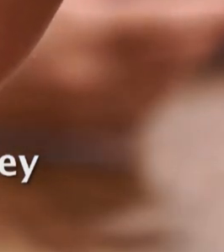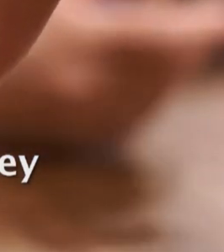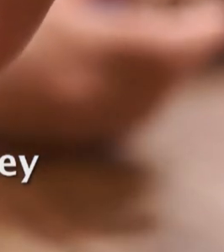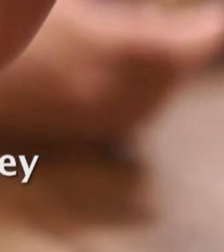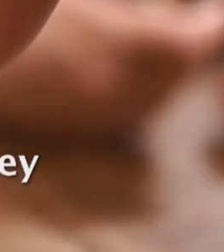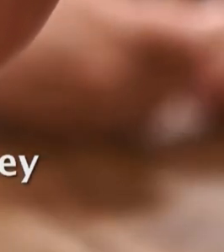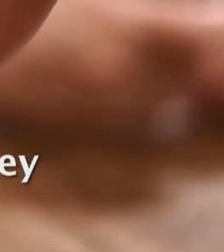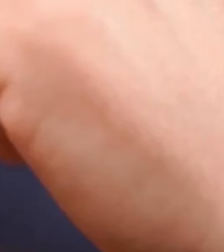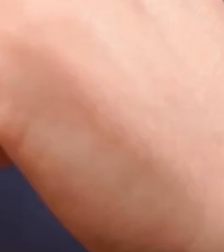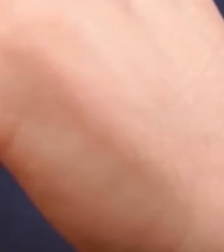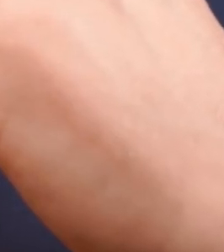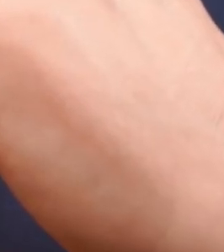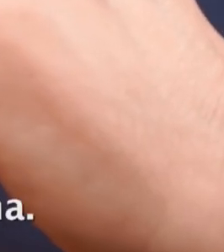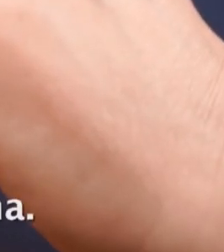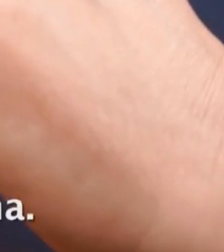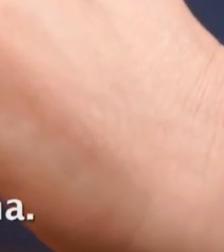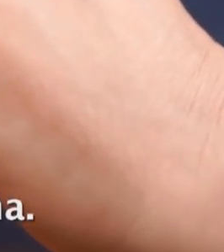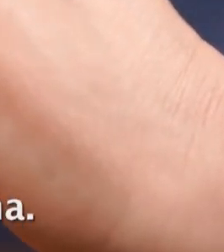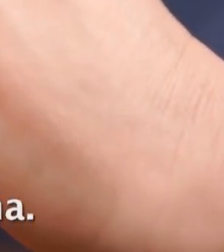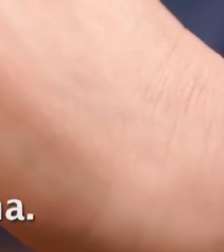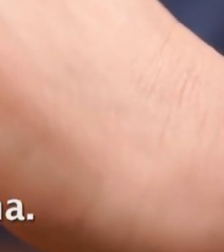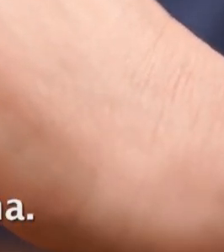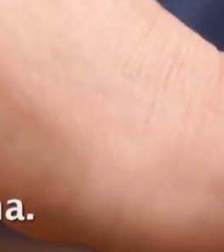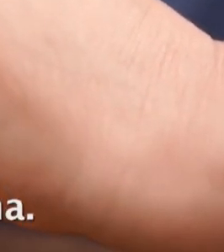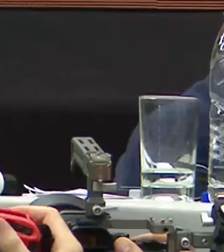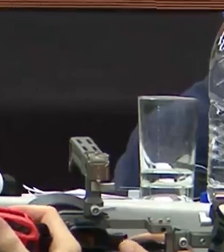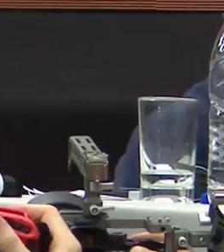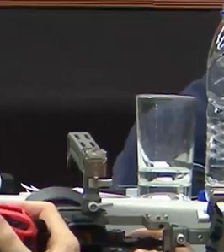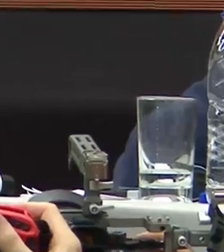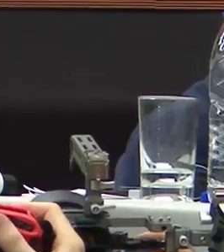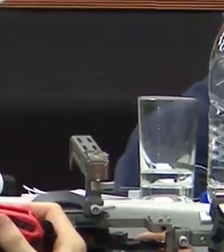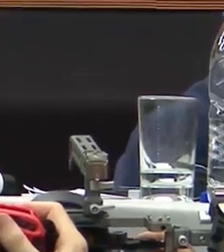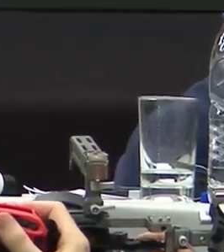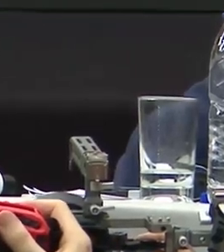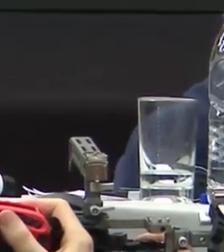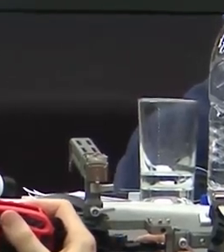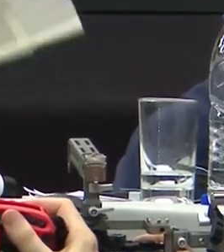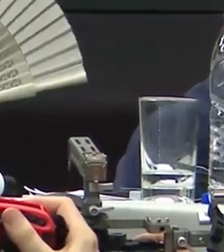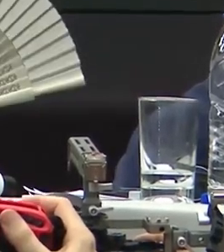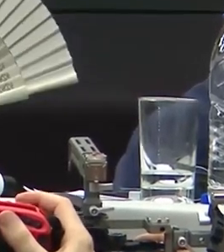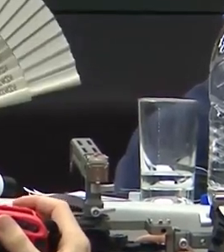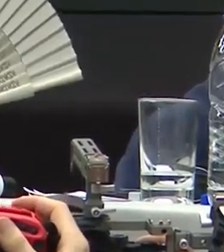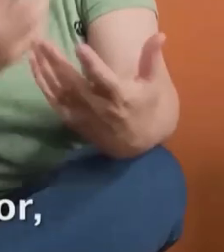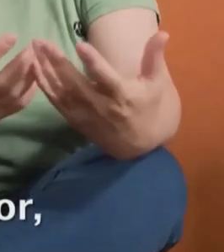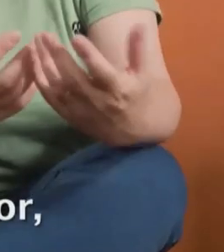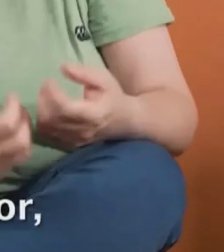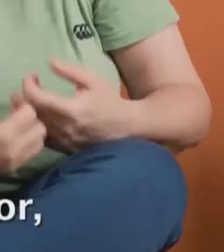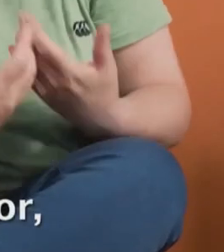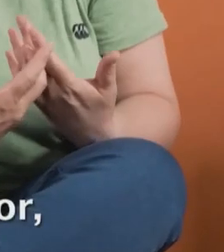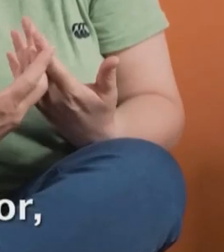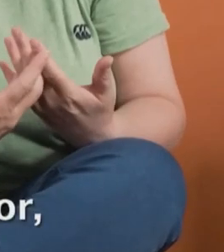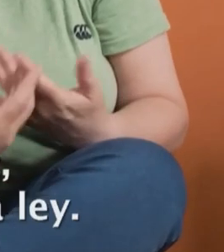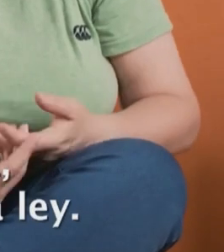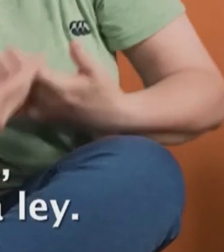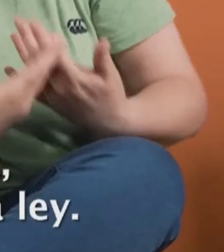ley que amplía derechos es una ley que sí que te cambia la vida cotidiana. Porque uno está mejor, porque